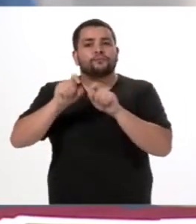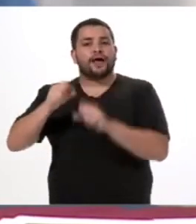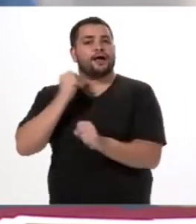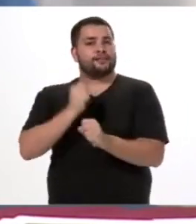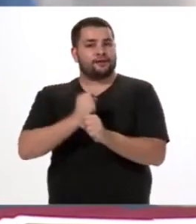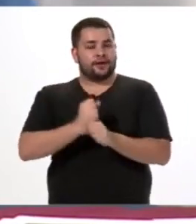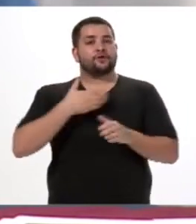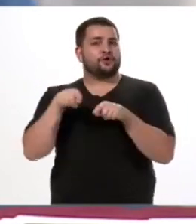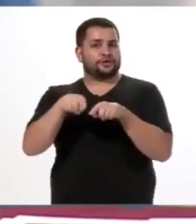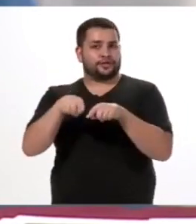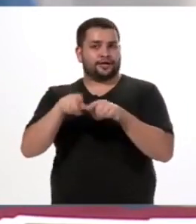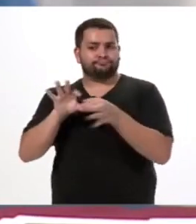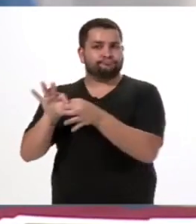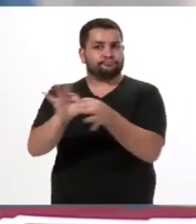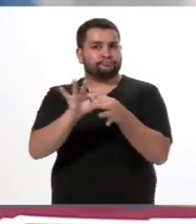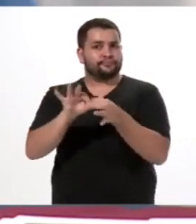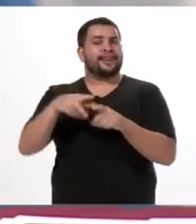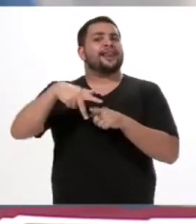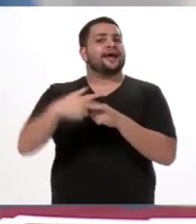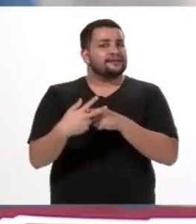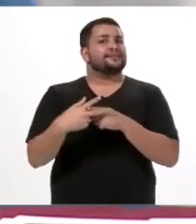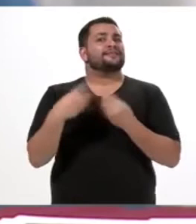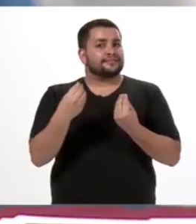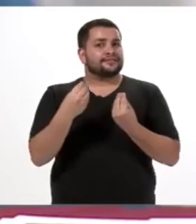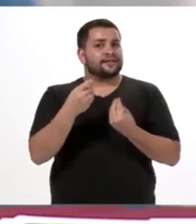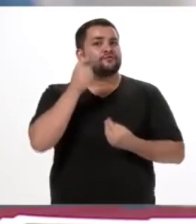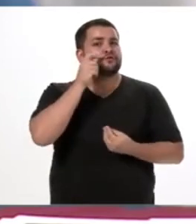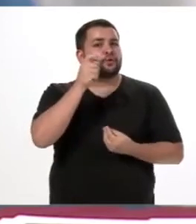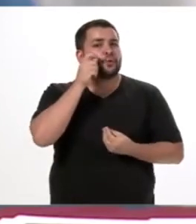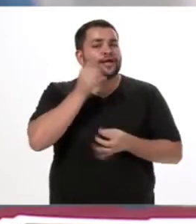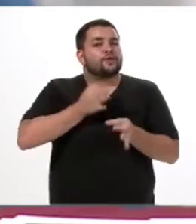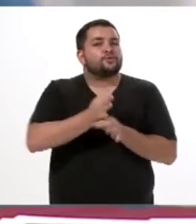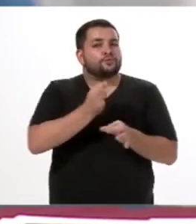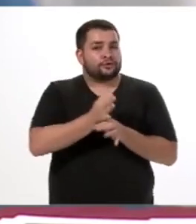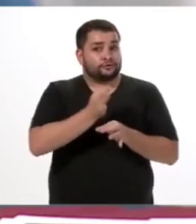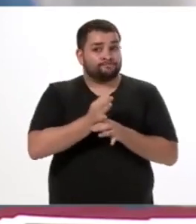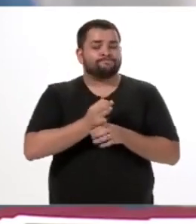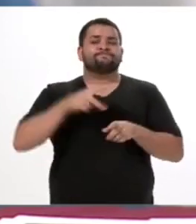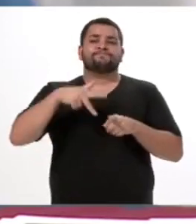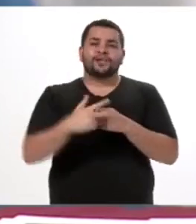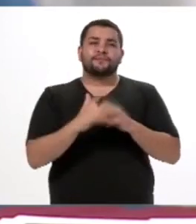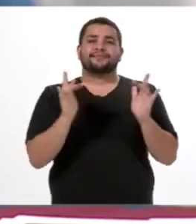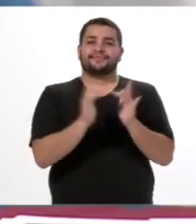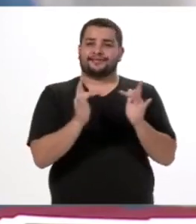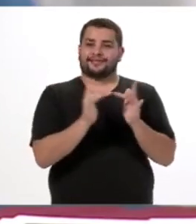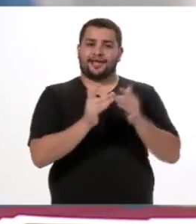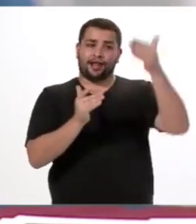trabajo con los estudiantes. La herramienta de Google for Education es una herramienta digital,